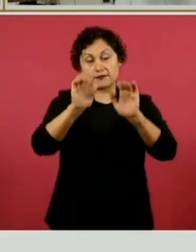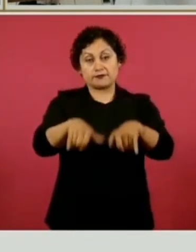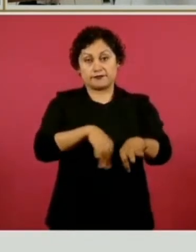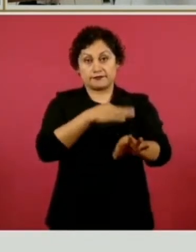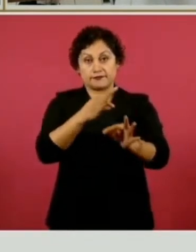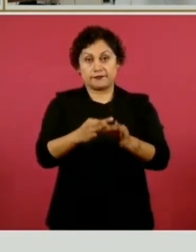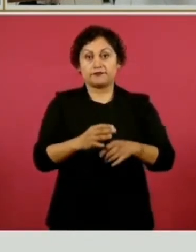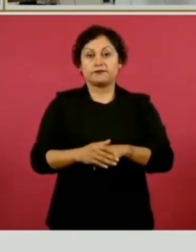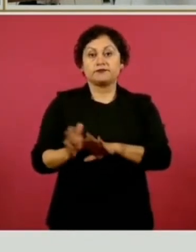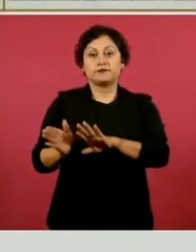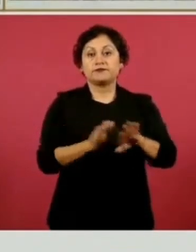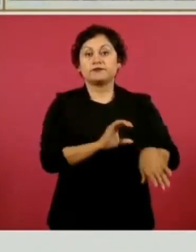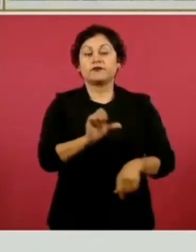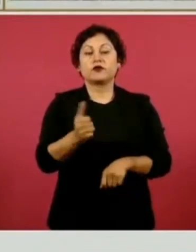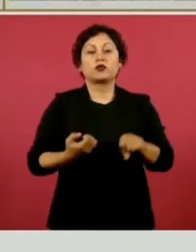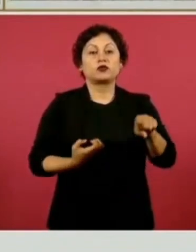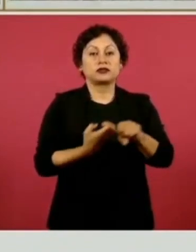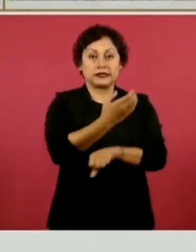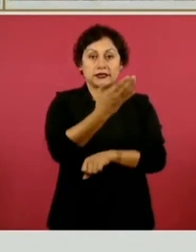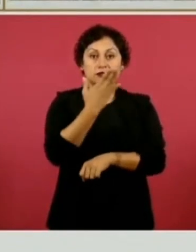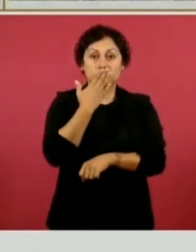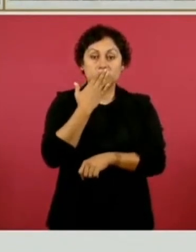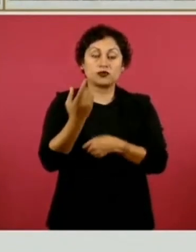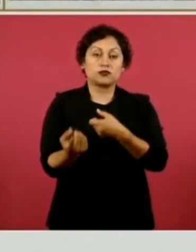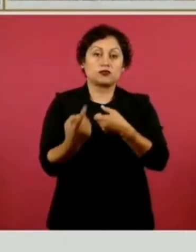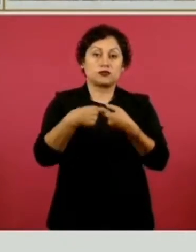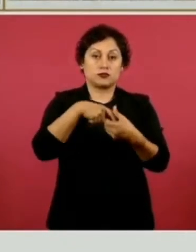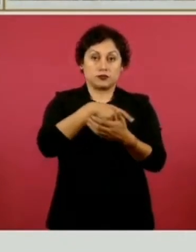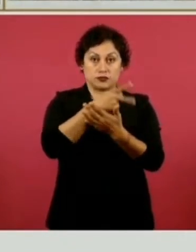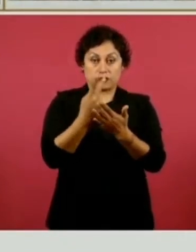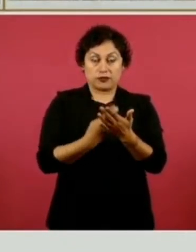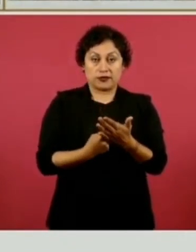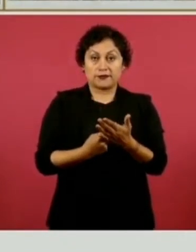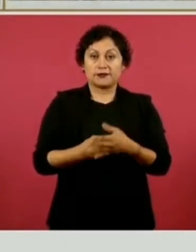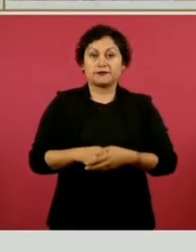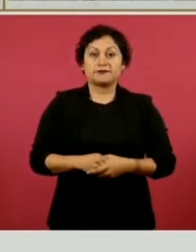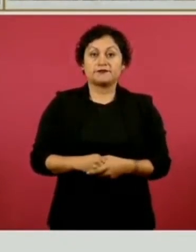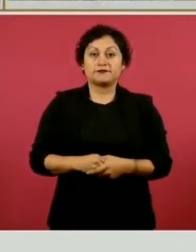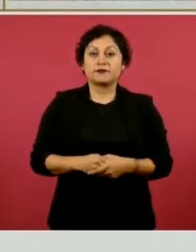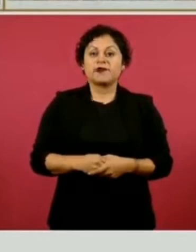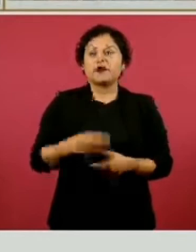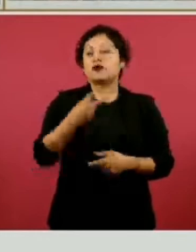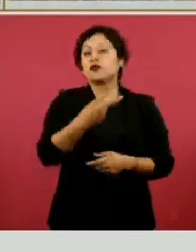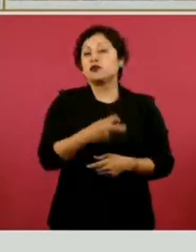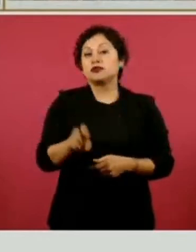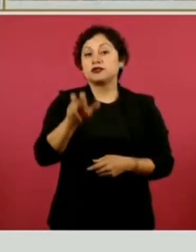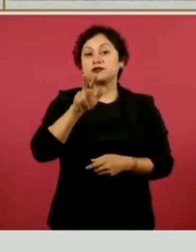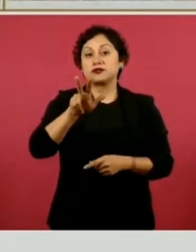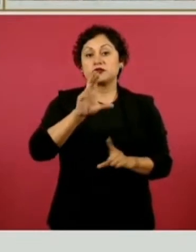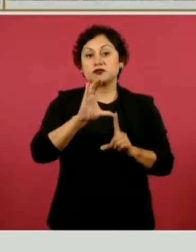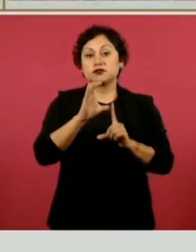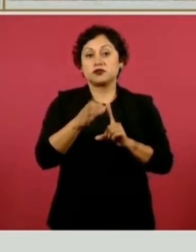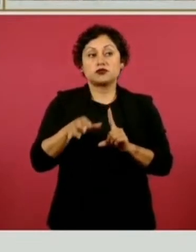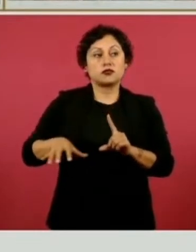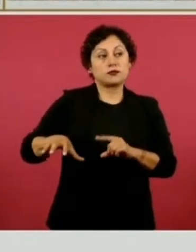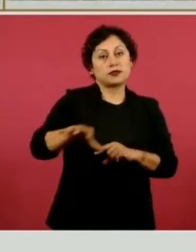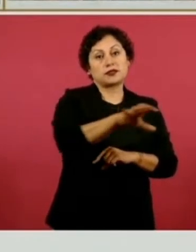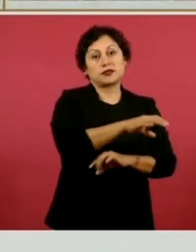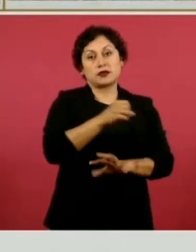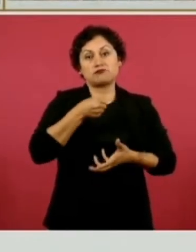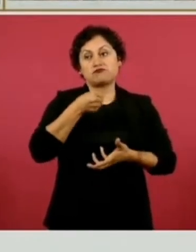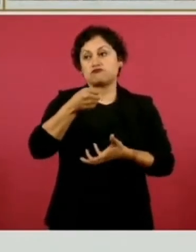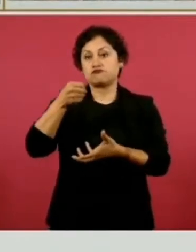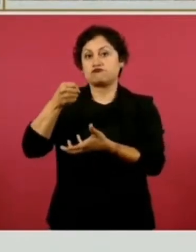caso de Sonora, la clínica es nuestra, los 218 comités de salud que ya están ejerciendo sus recursos